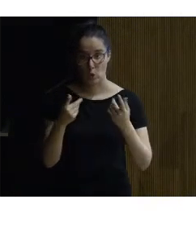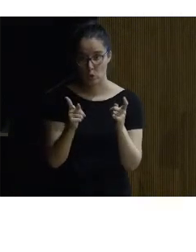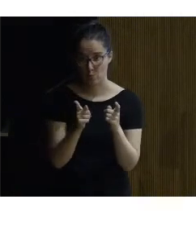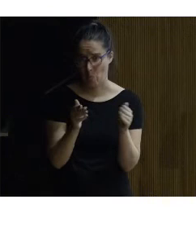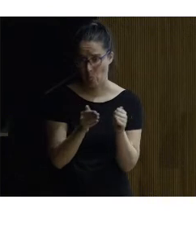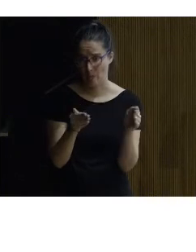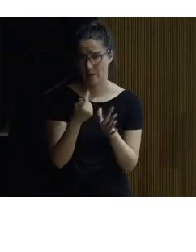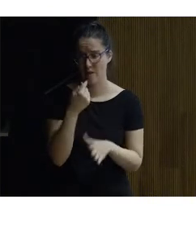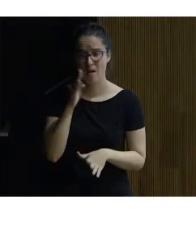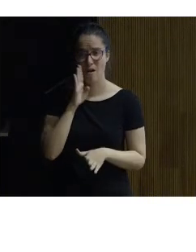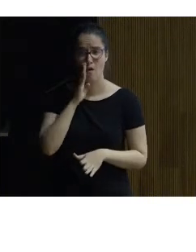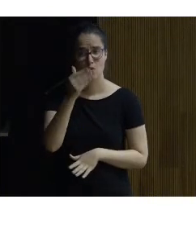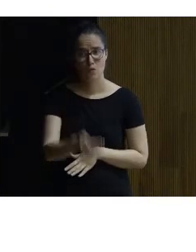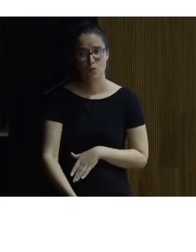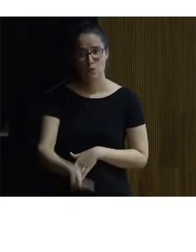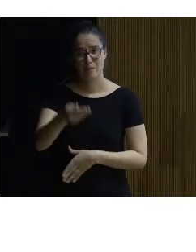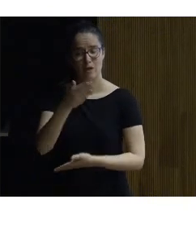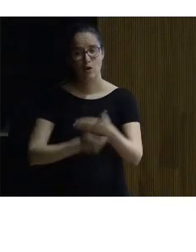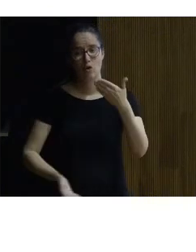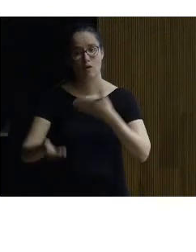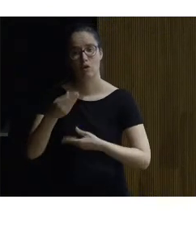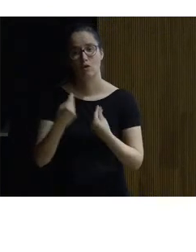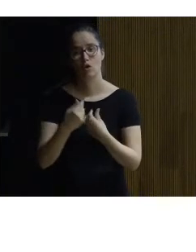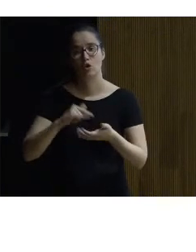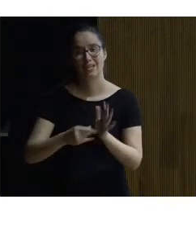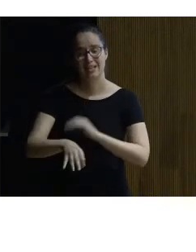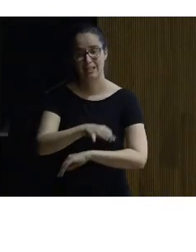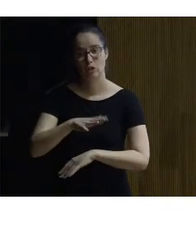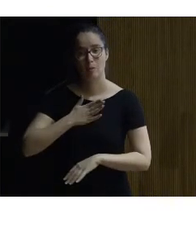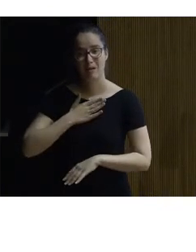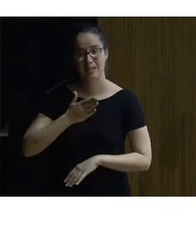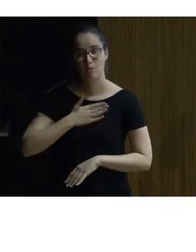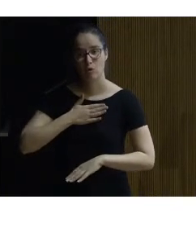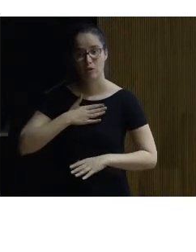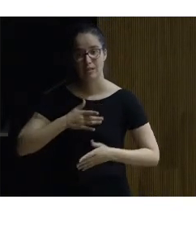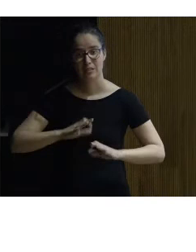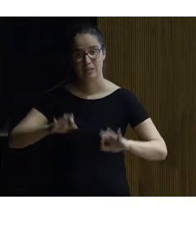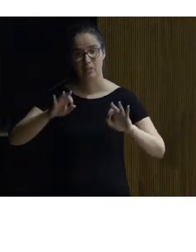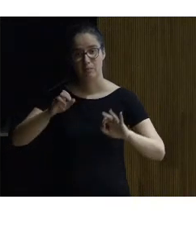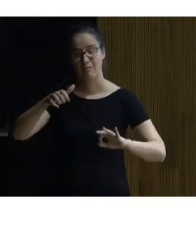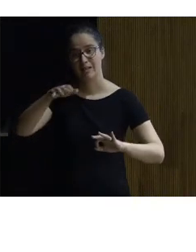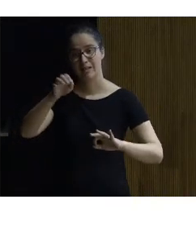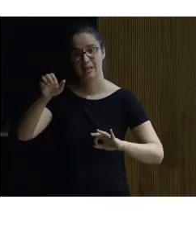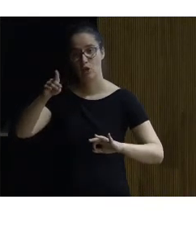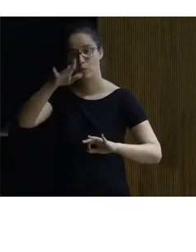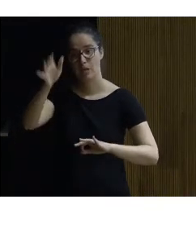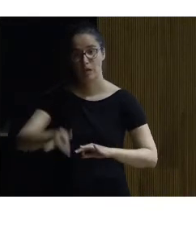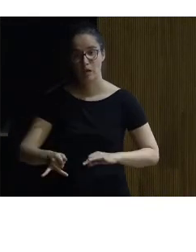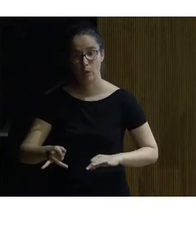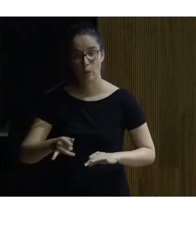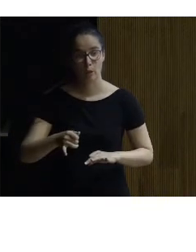como he dicho antes es importantísimo por la colaboración con los arquitectos de patrimonio en este caso era Maite Domínguez que está en la sala que no sé qué recortar algo